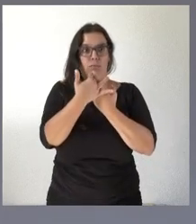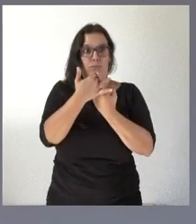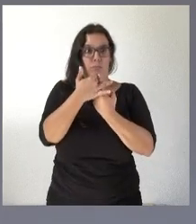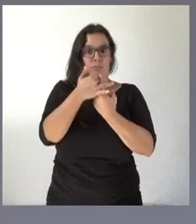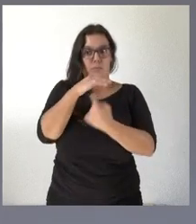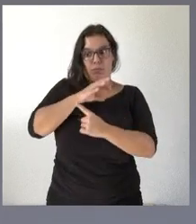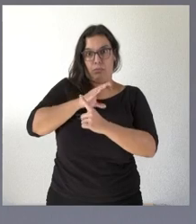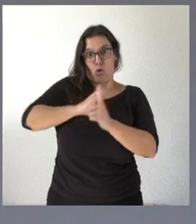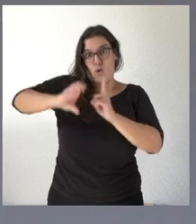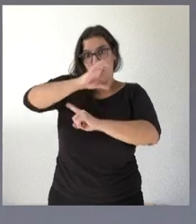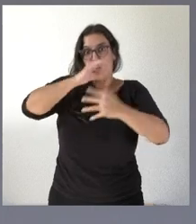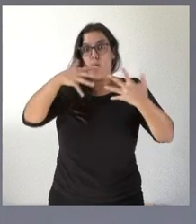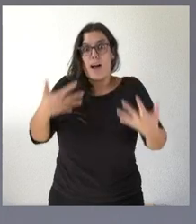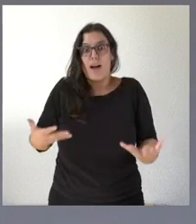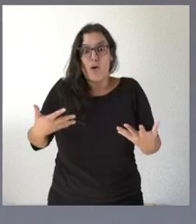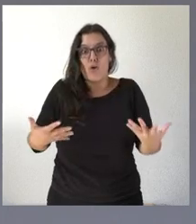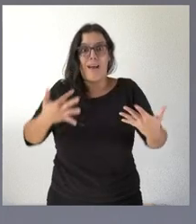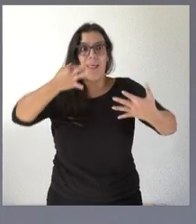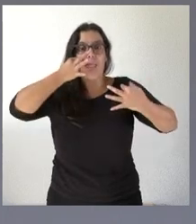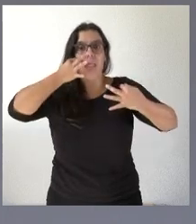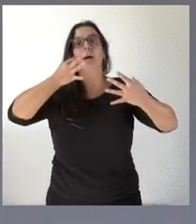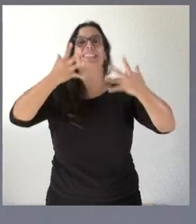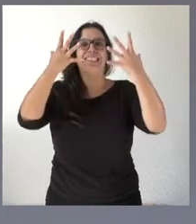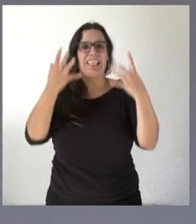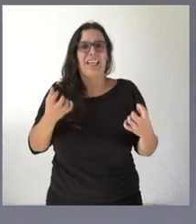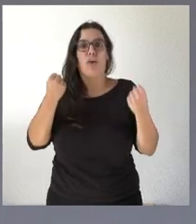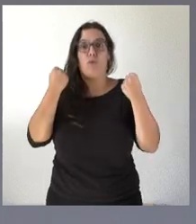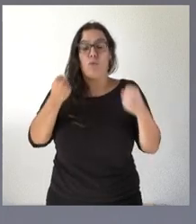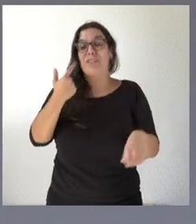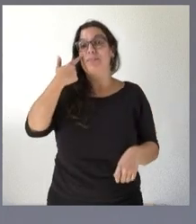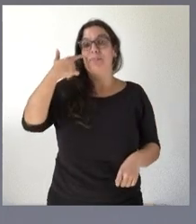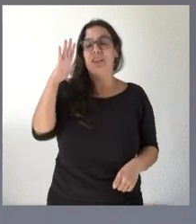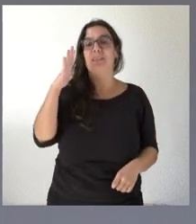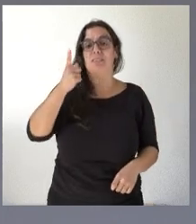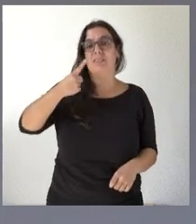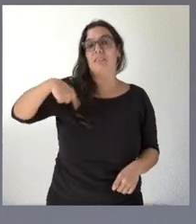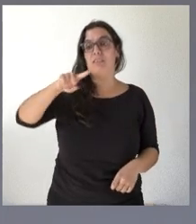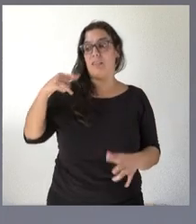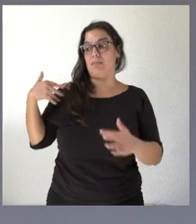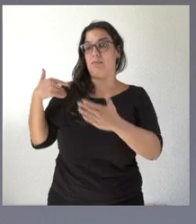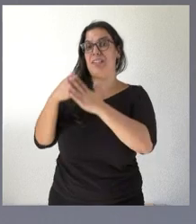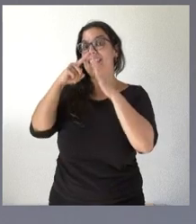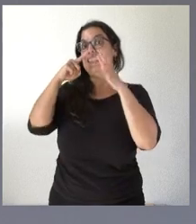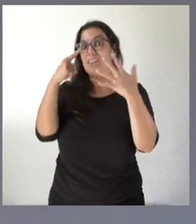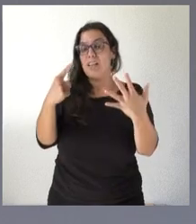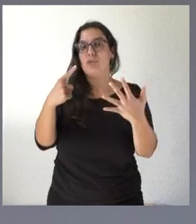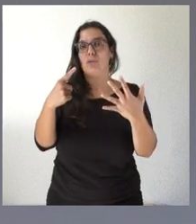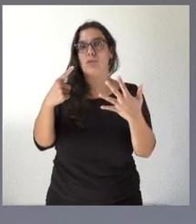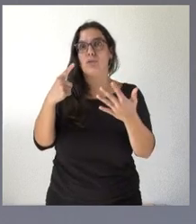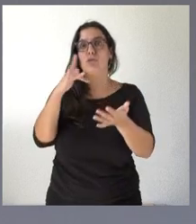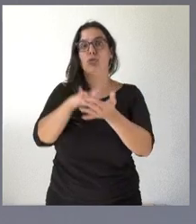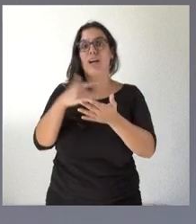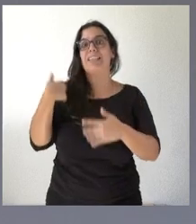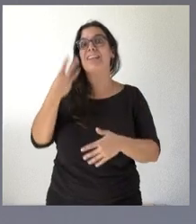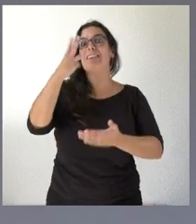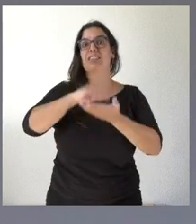este momento la realidad de sequía que estamos padeciendo fíjense ustedes que en seis años hemos padecido tres